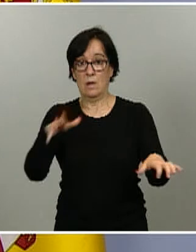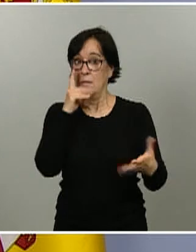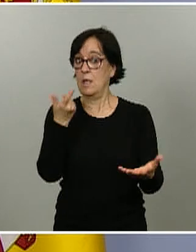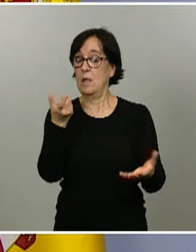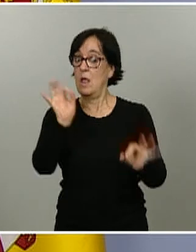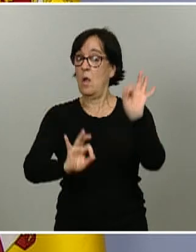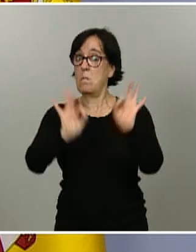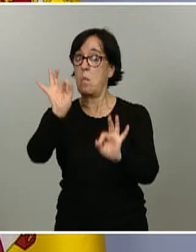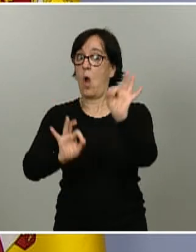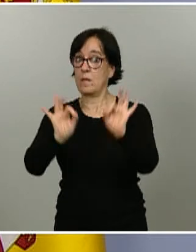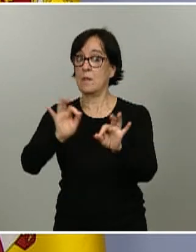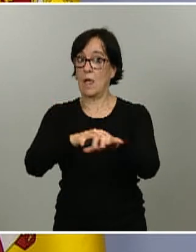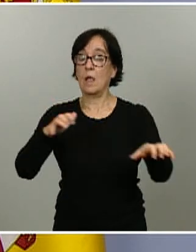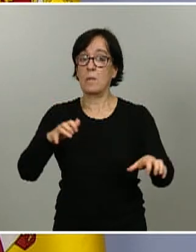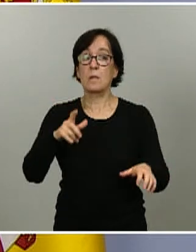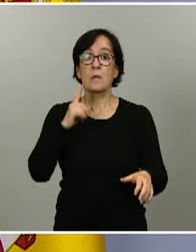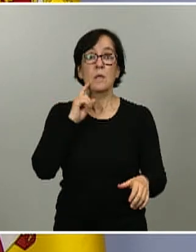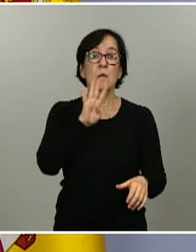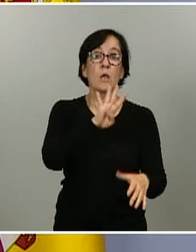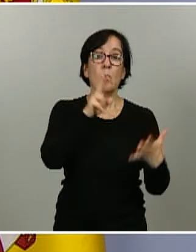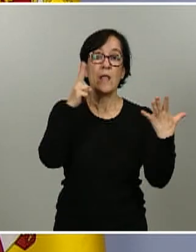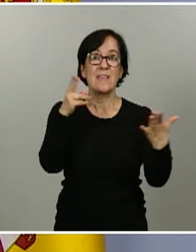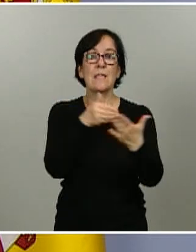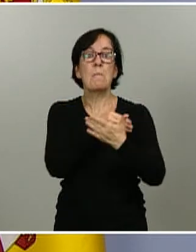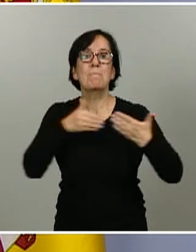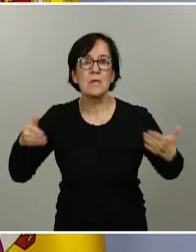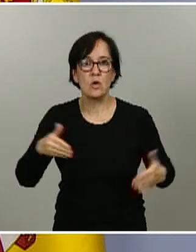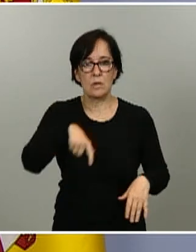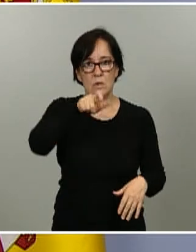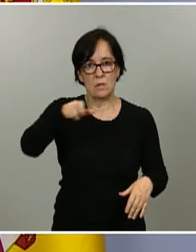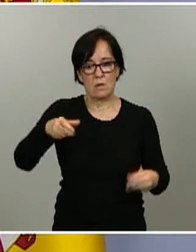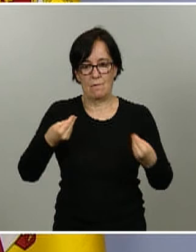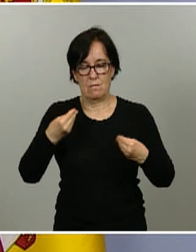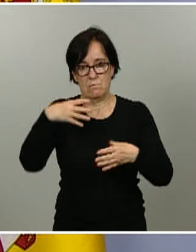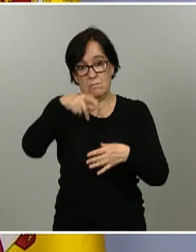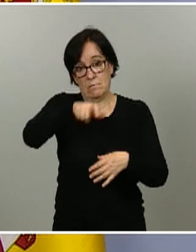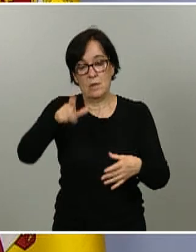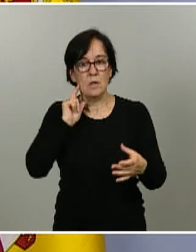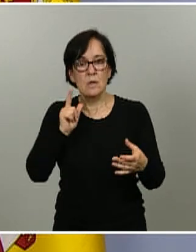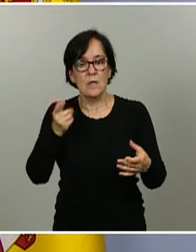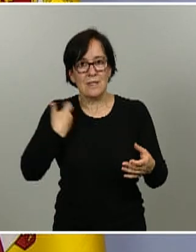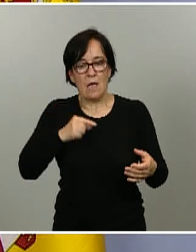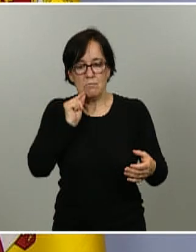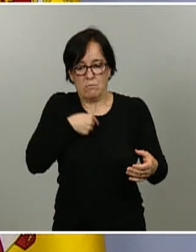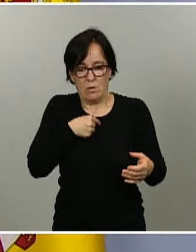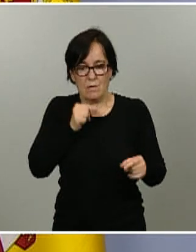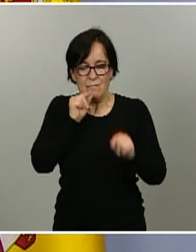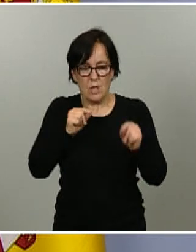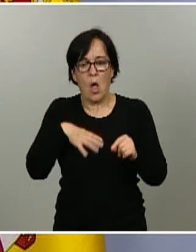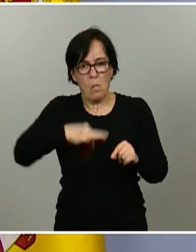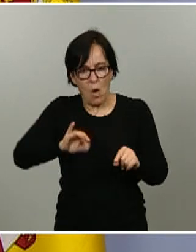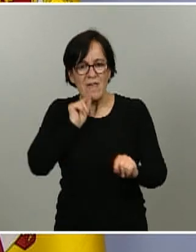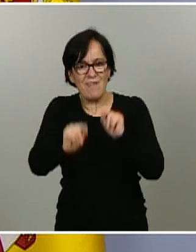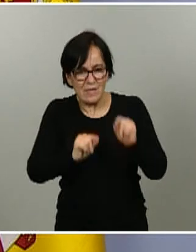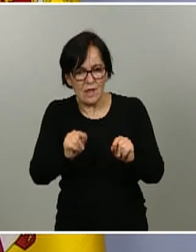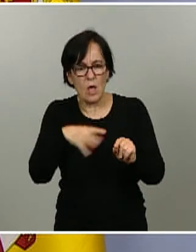población para 47 millones de habitantes que ha estado en contacto con el virus que ha podido tener una infección y que ha